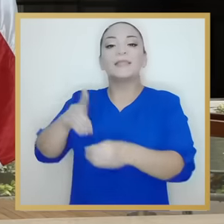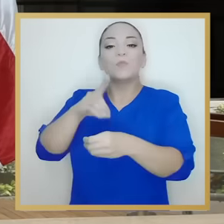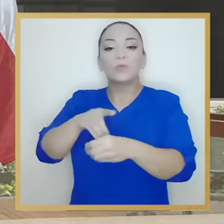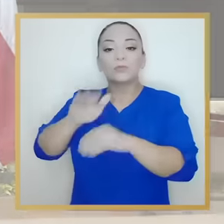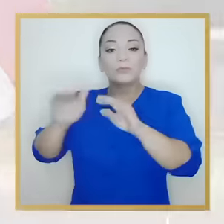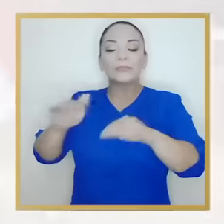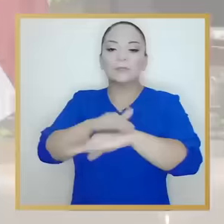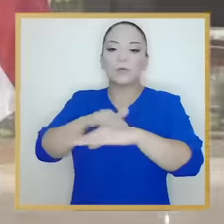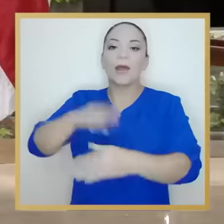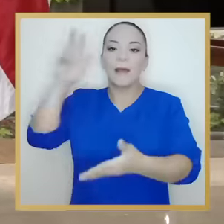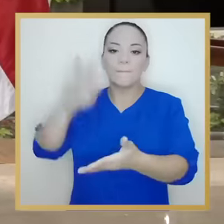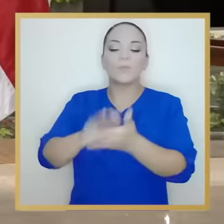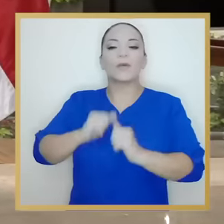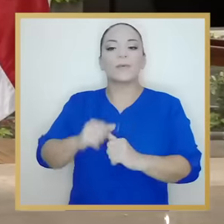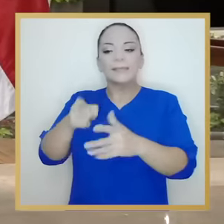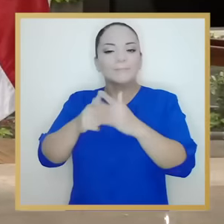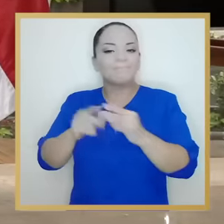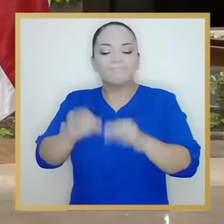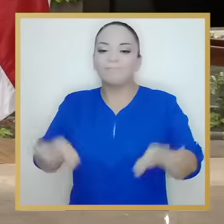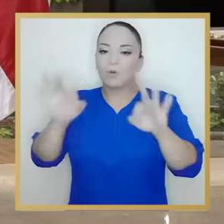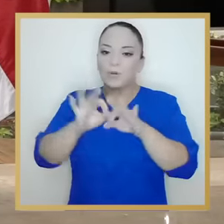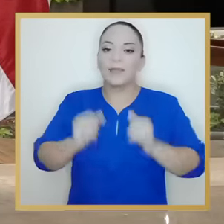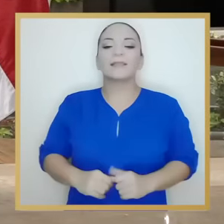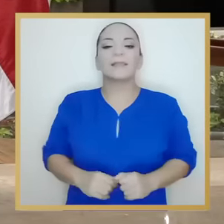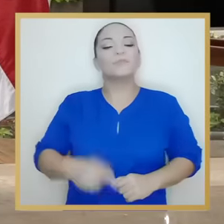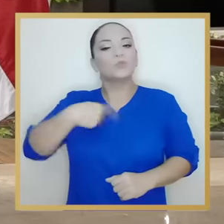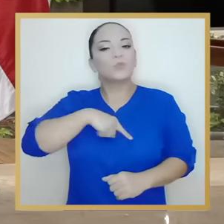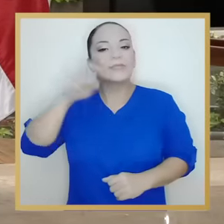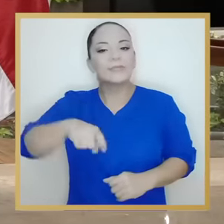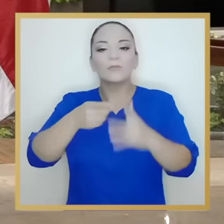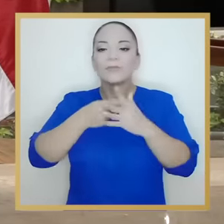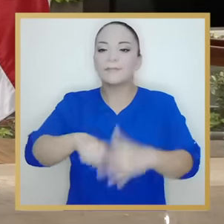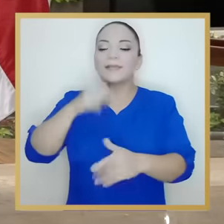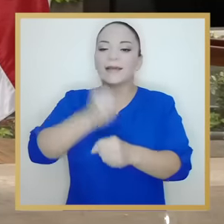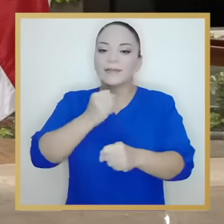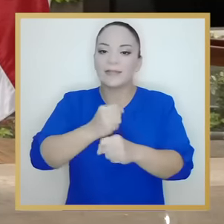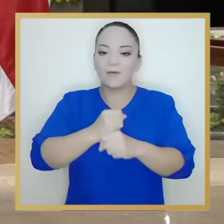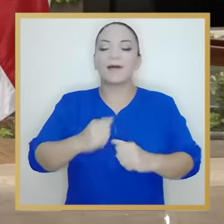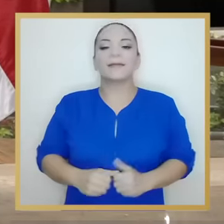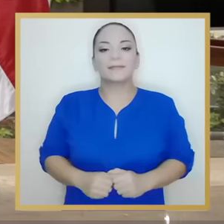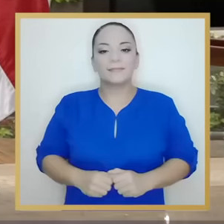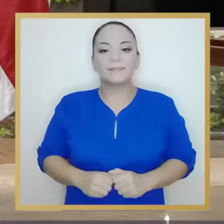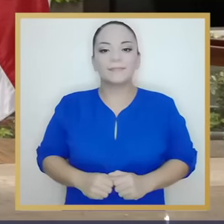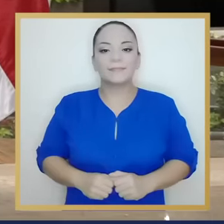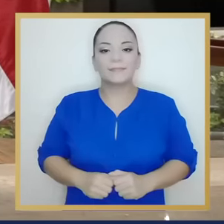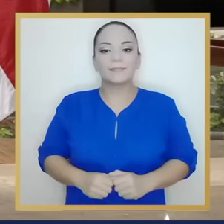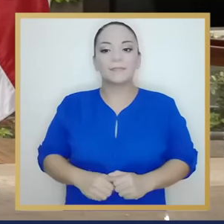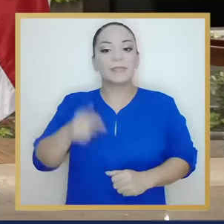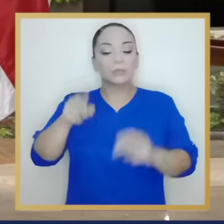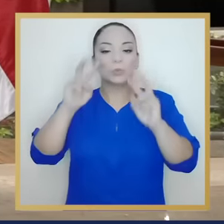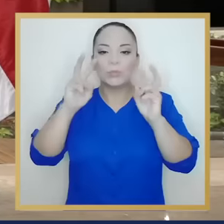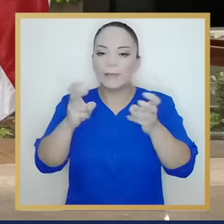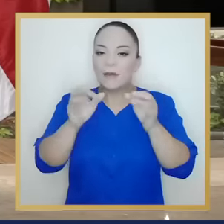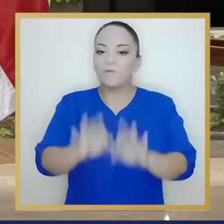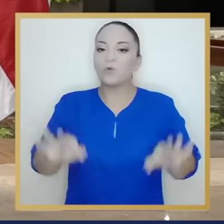avanzamos. Sí, pedirle a los señores diputados que nos aprueben este empréstito tan importante. Necesitamos